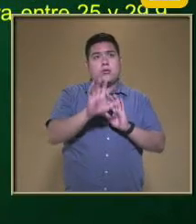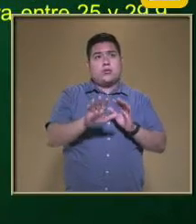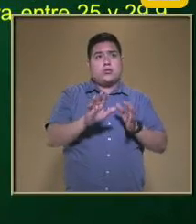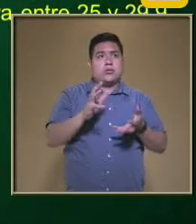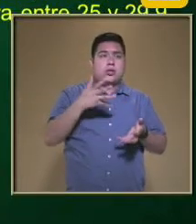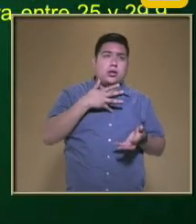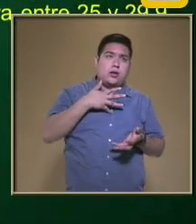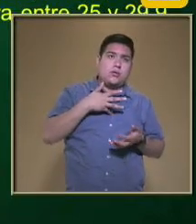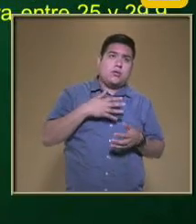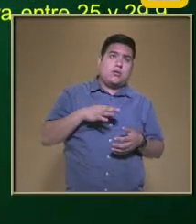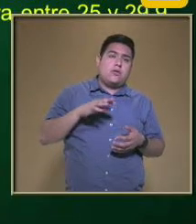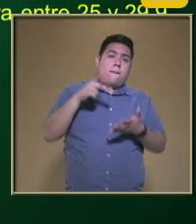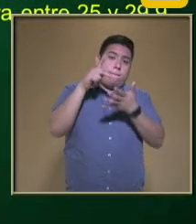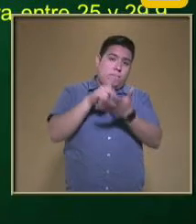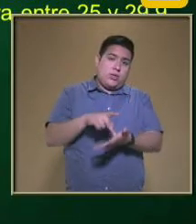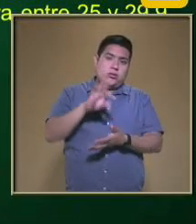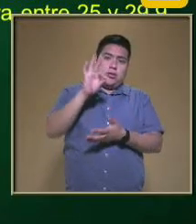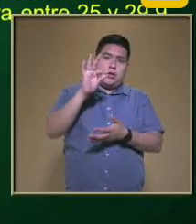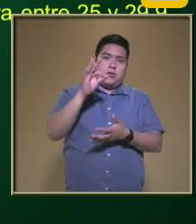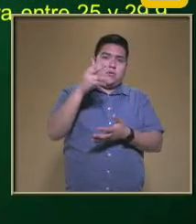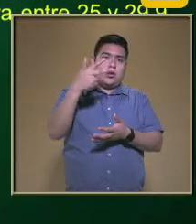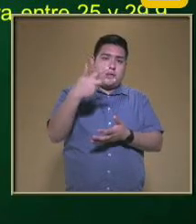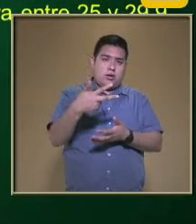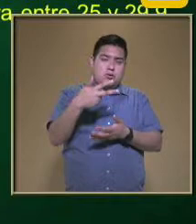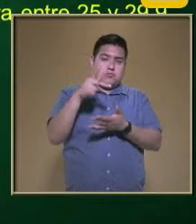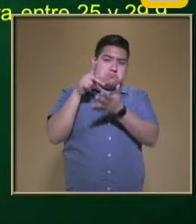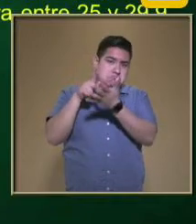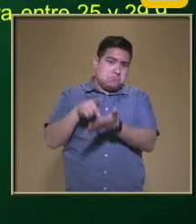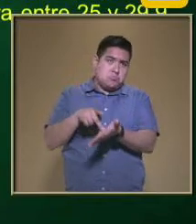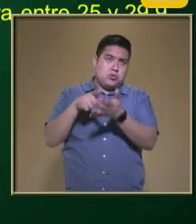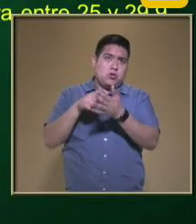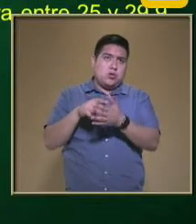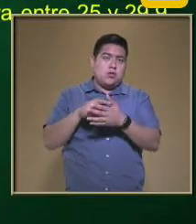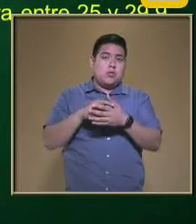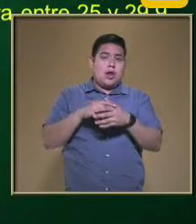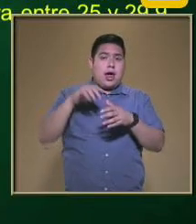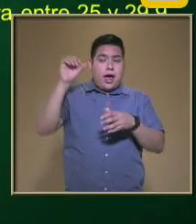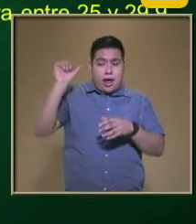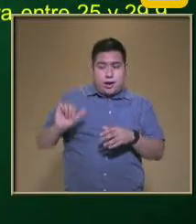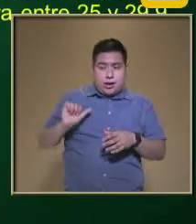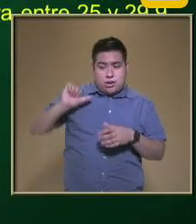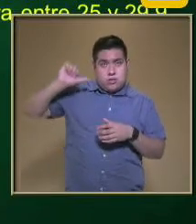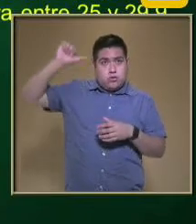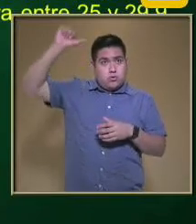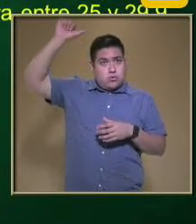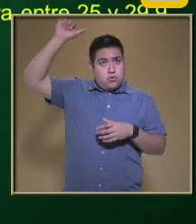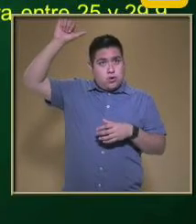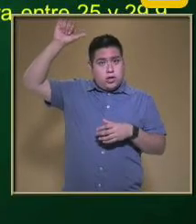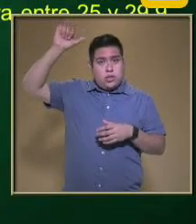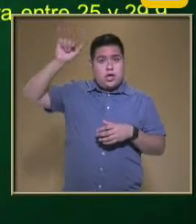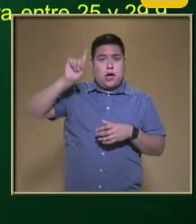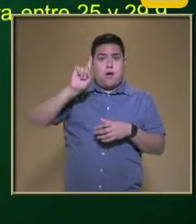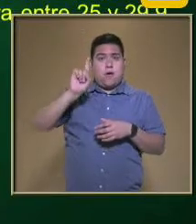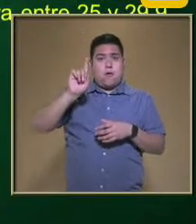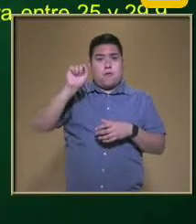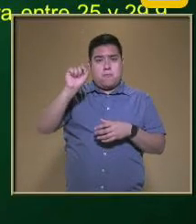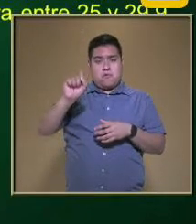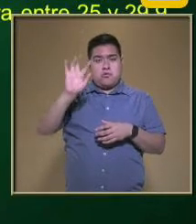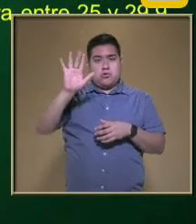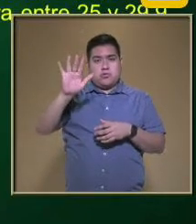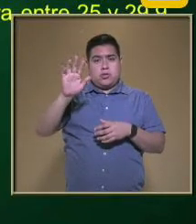tenemos aquí Un peso De 48 kilos Y una altura De 1.50 metros Al cuadrado